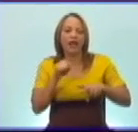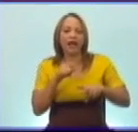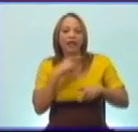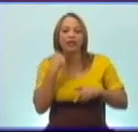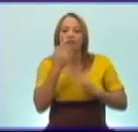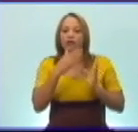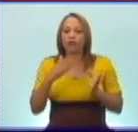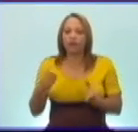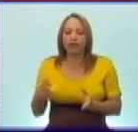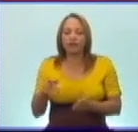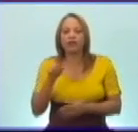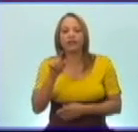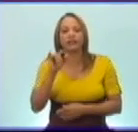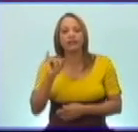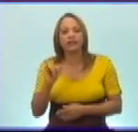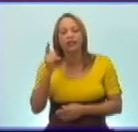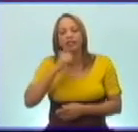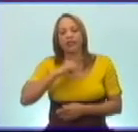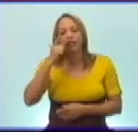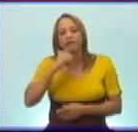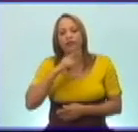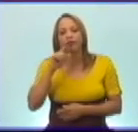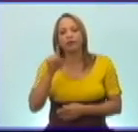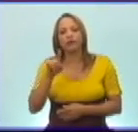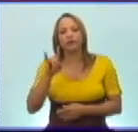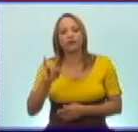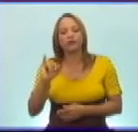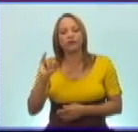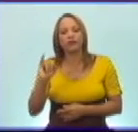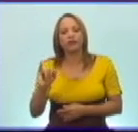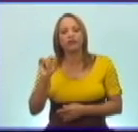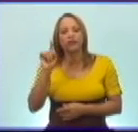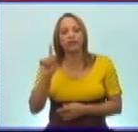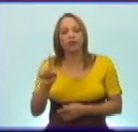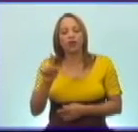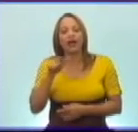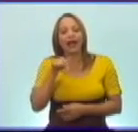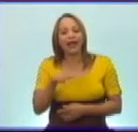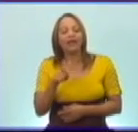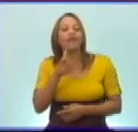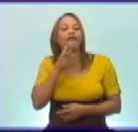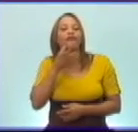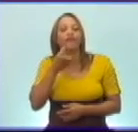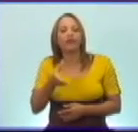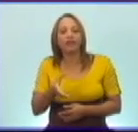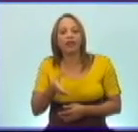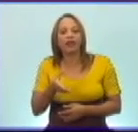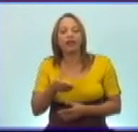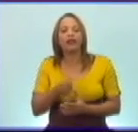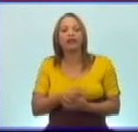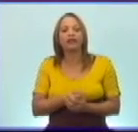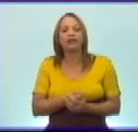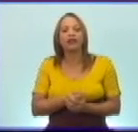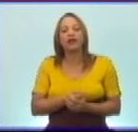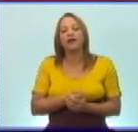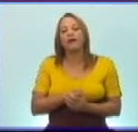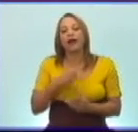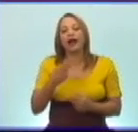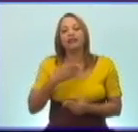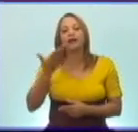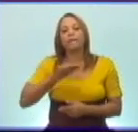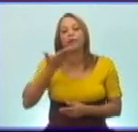16 de abril de 1961, nuestro comandante en jefe Fidel Castro realiza la